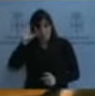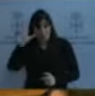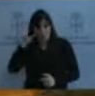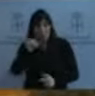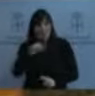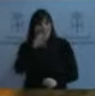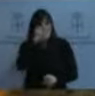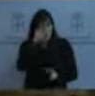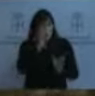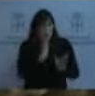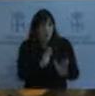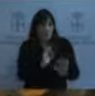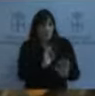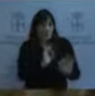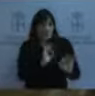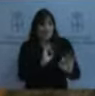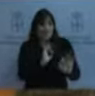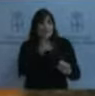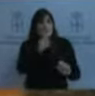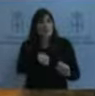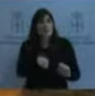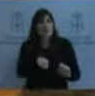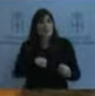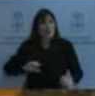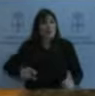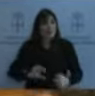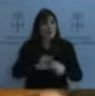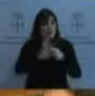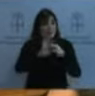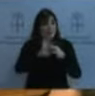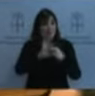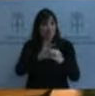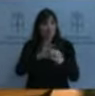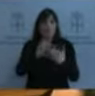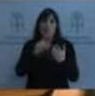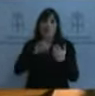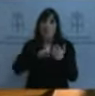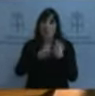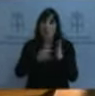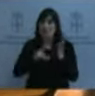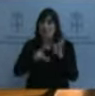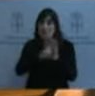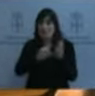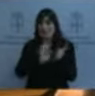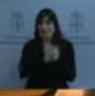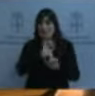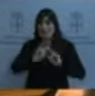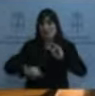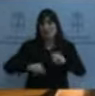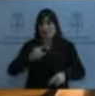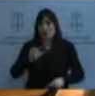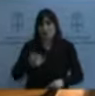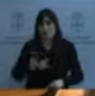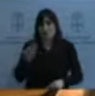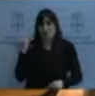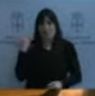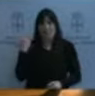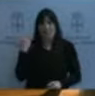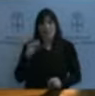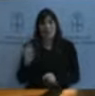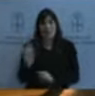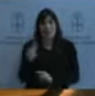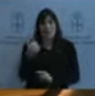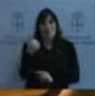reflejada en el proyecto de ley de crédito extraordinario que antes de ayer aprobó el Gobierno. En concreto, hay